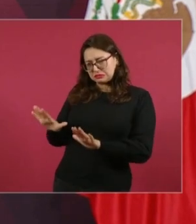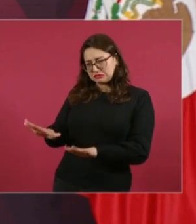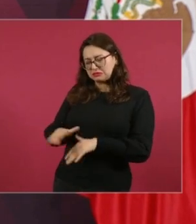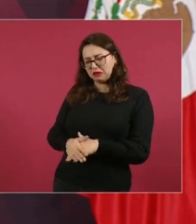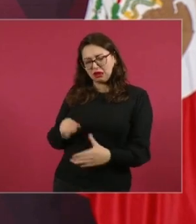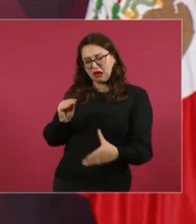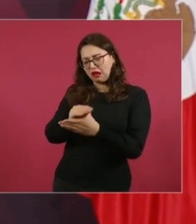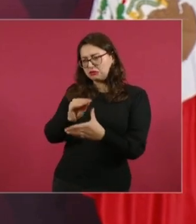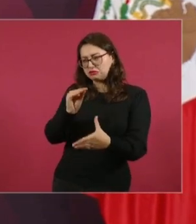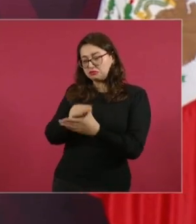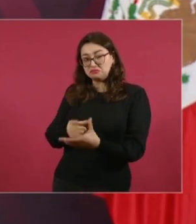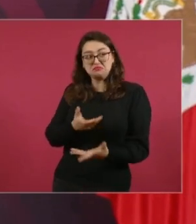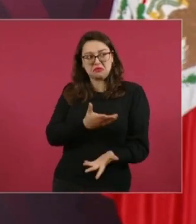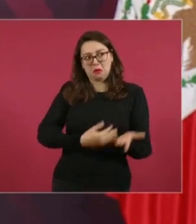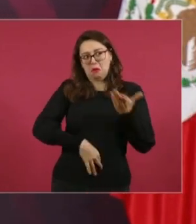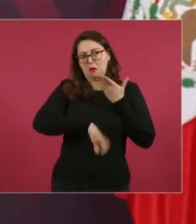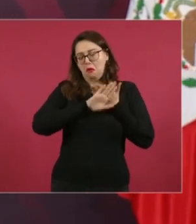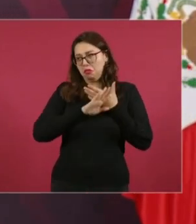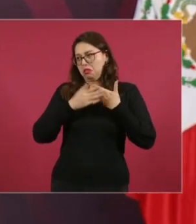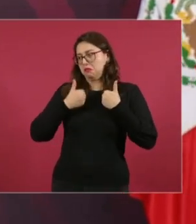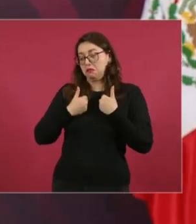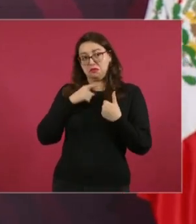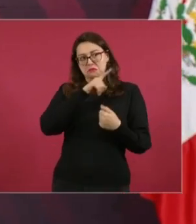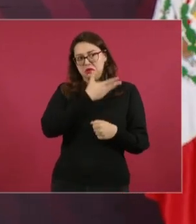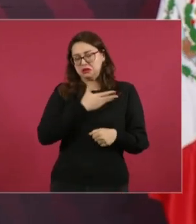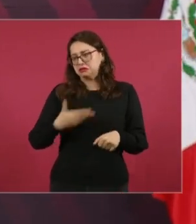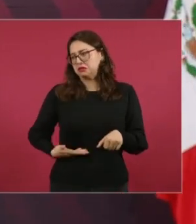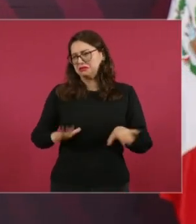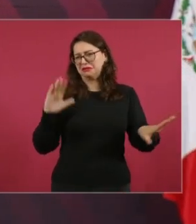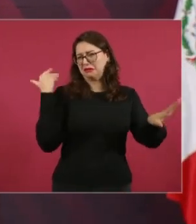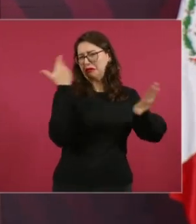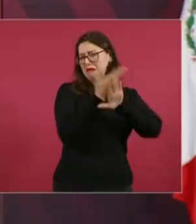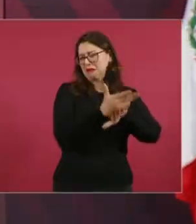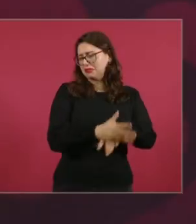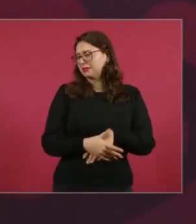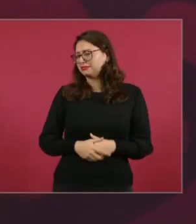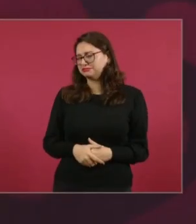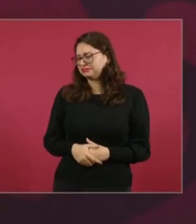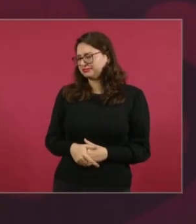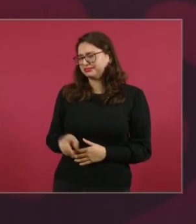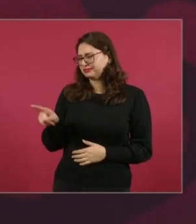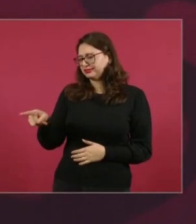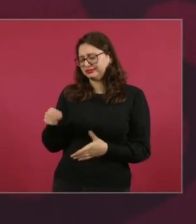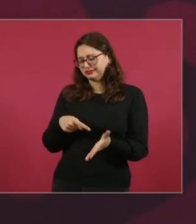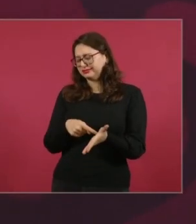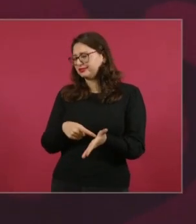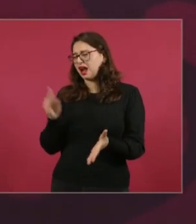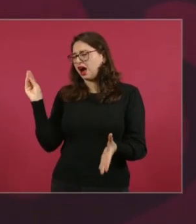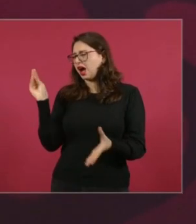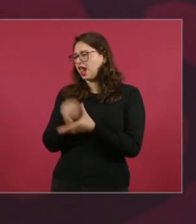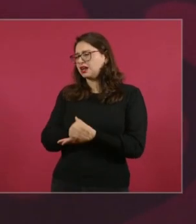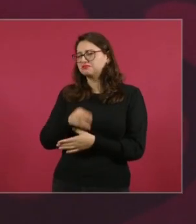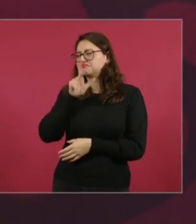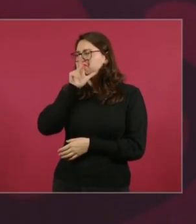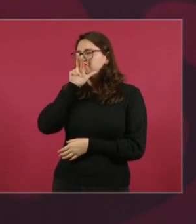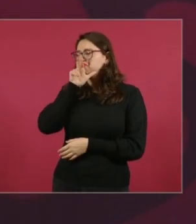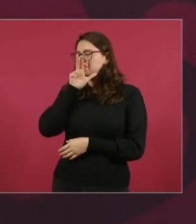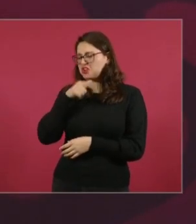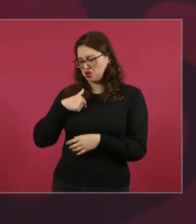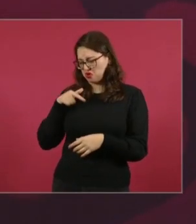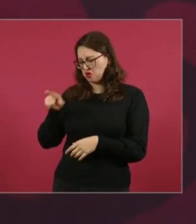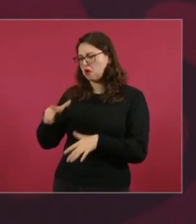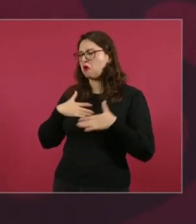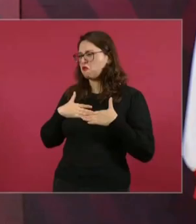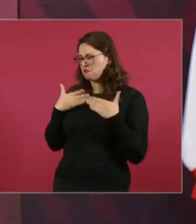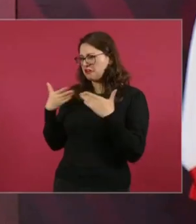Una actitud distinta. No, no, no te preocupes, yo te tengo